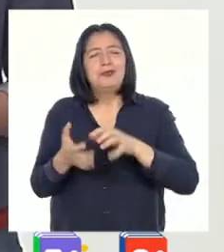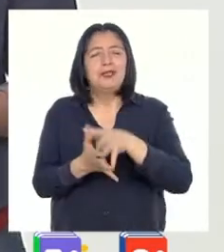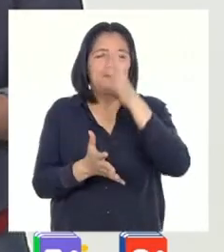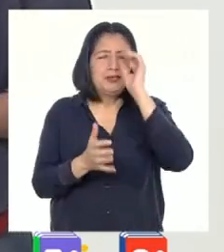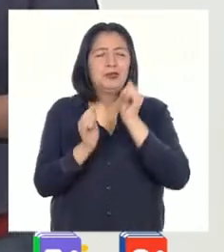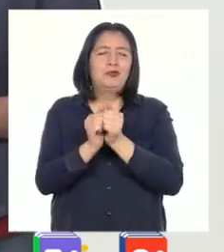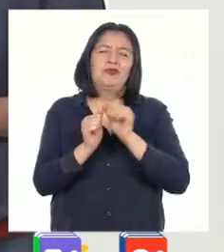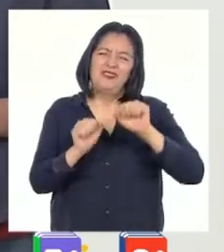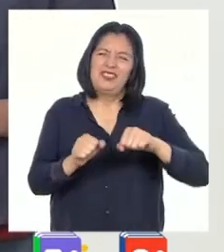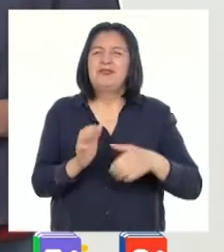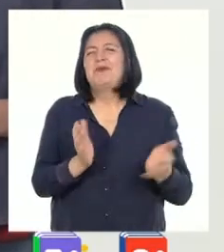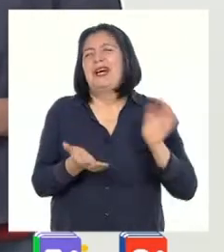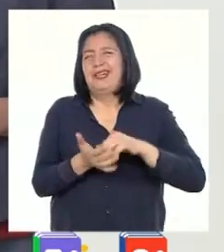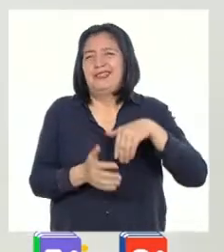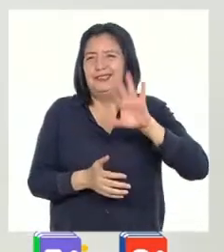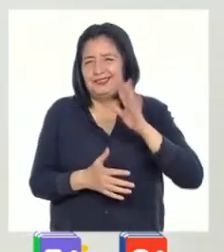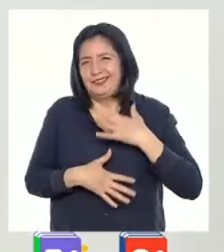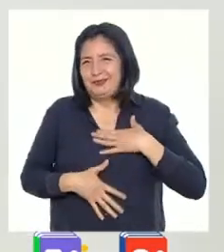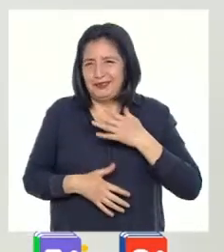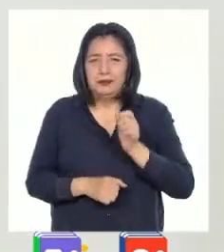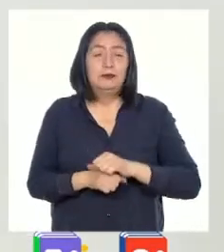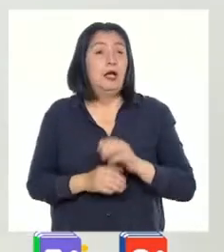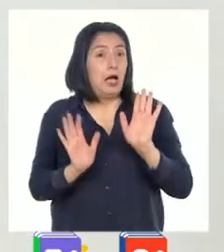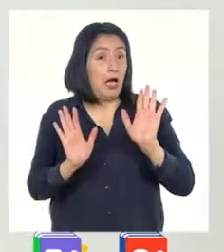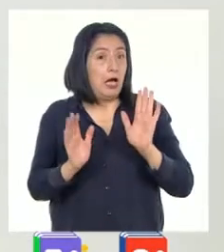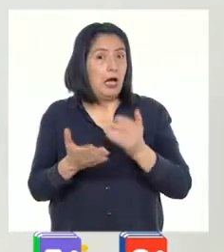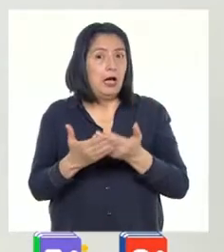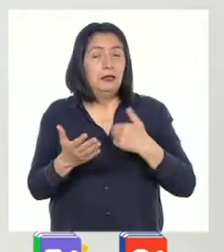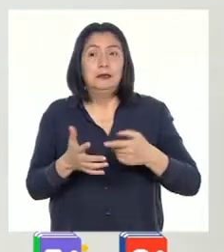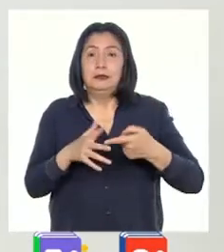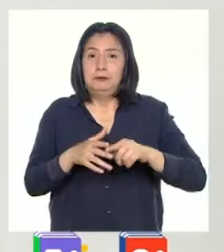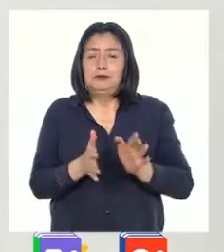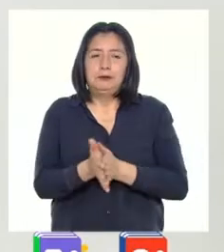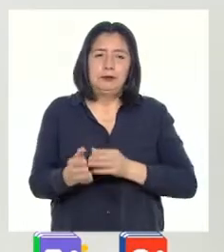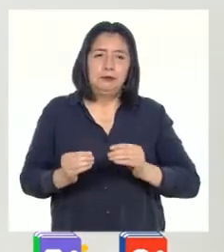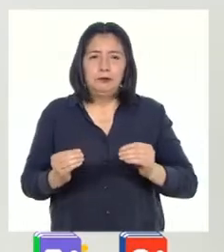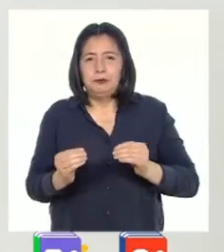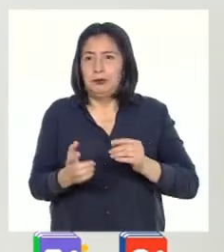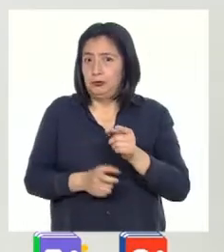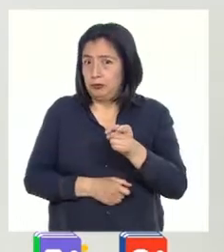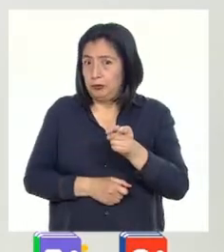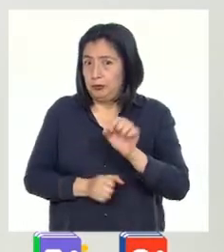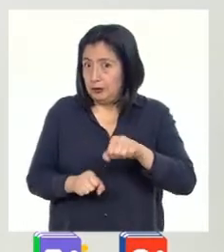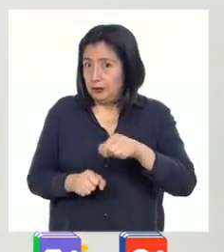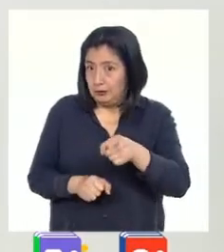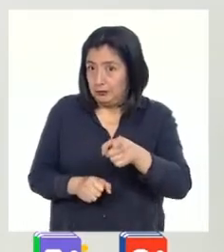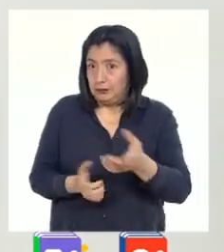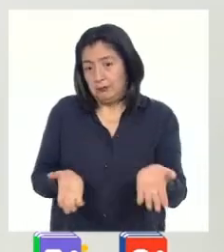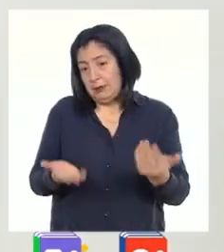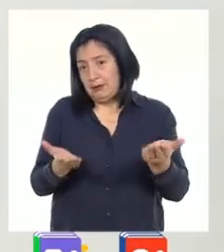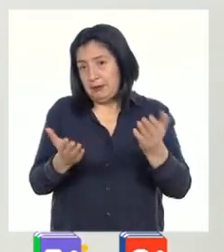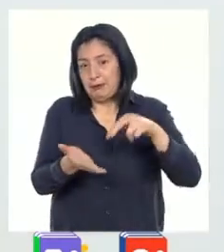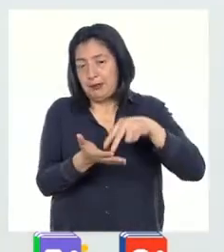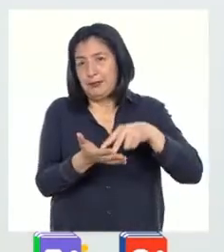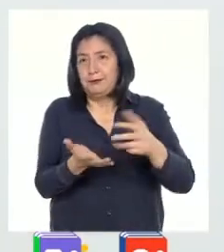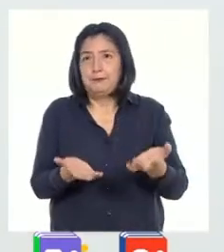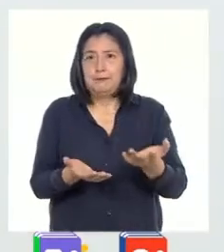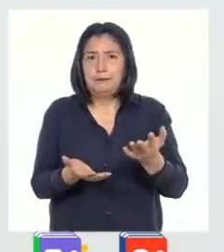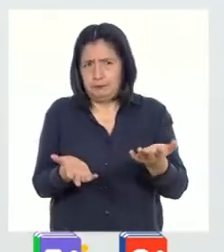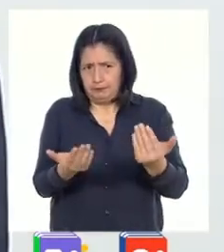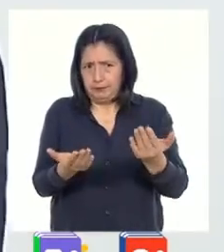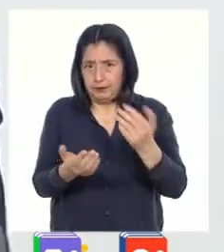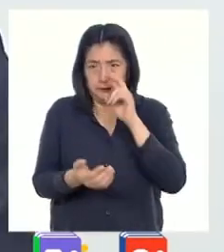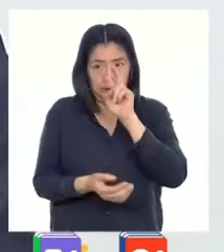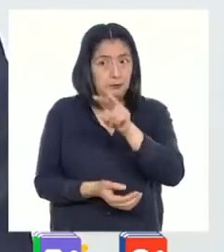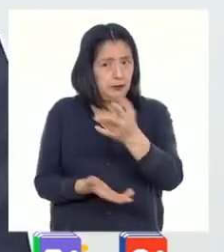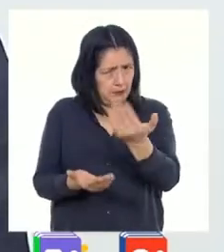juntos es mucho más divertido. Antes de empezar, vamos a activarnos un poco. ¿Qué les parece? ¿Sí? Vamos, a levantarnos. Vamos,